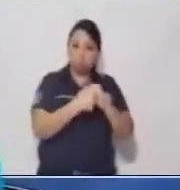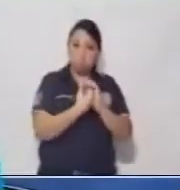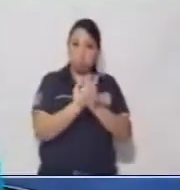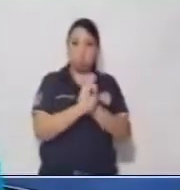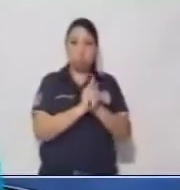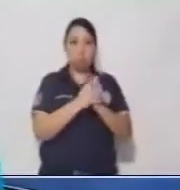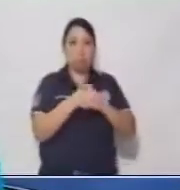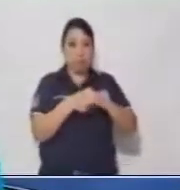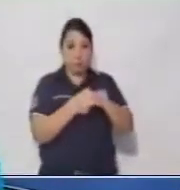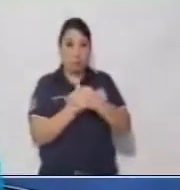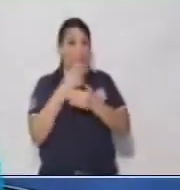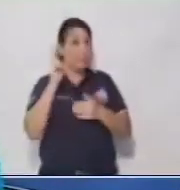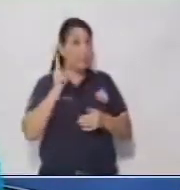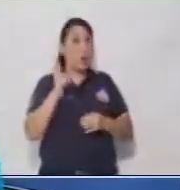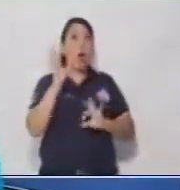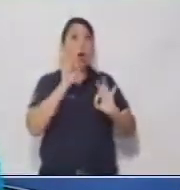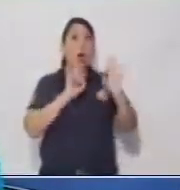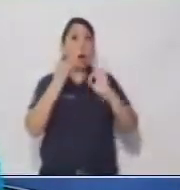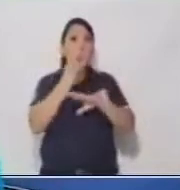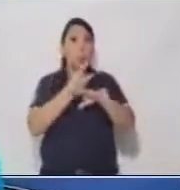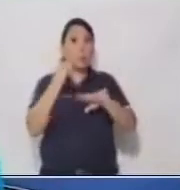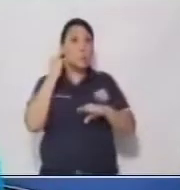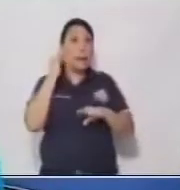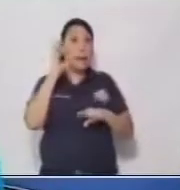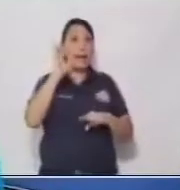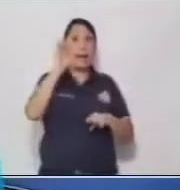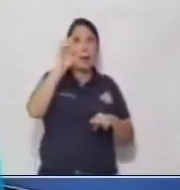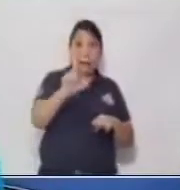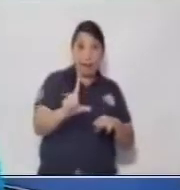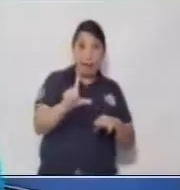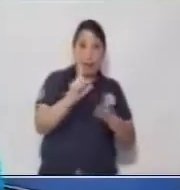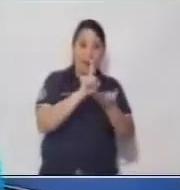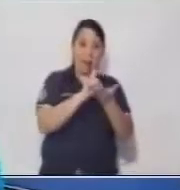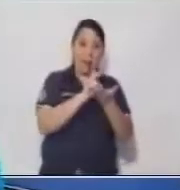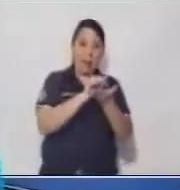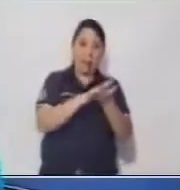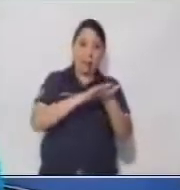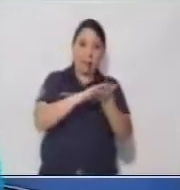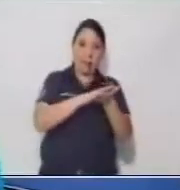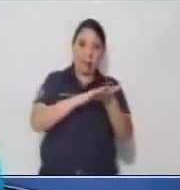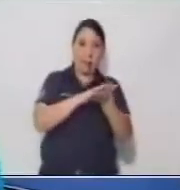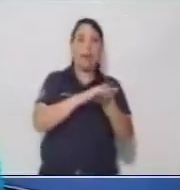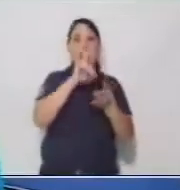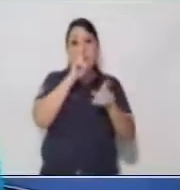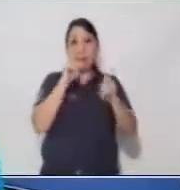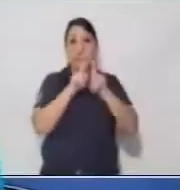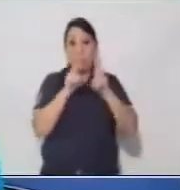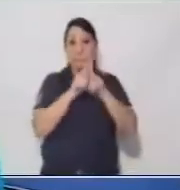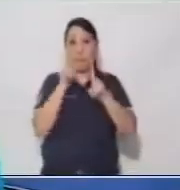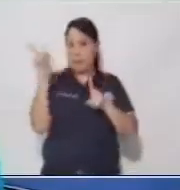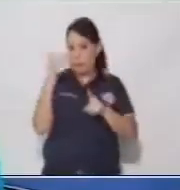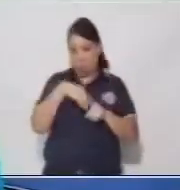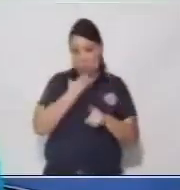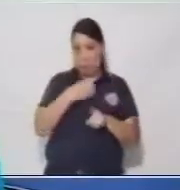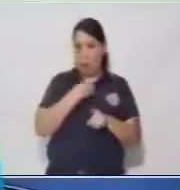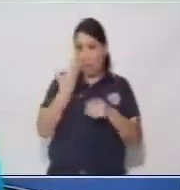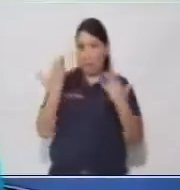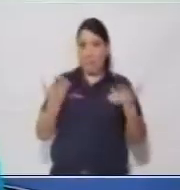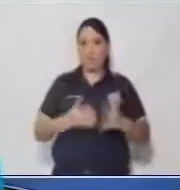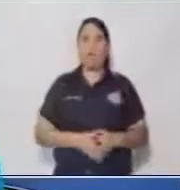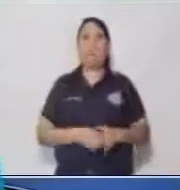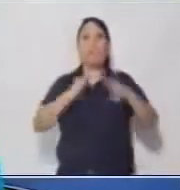agua y jabón. Y si no tienes, pues así como yo que no, voy a utilizar el alcohol gel.